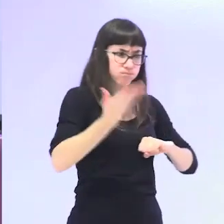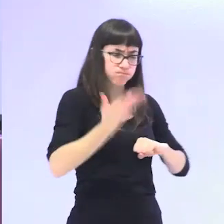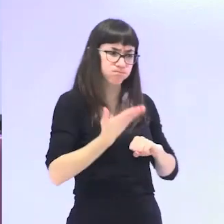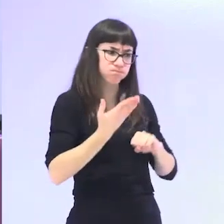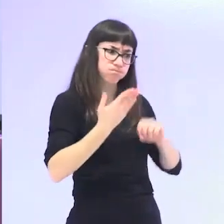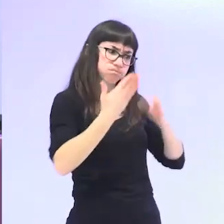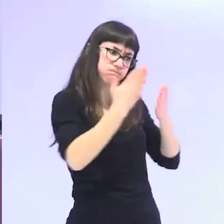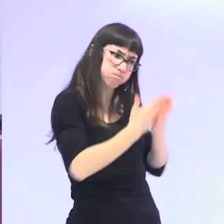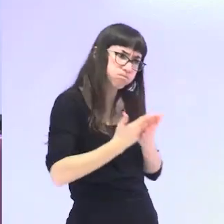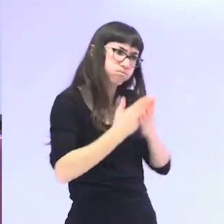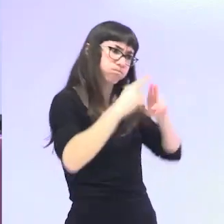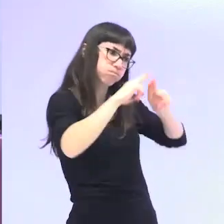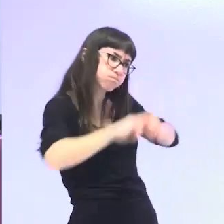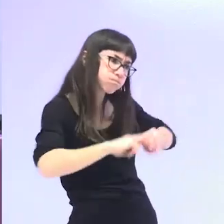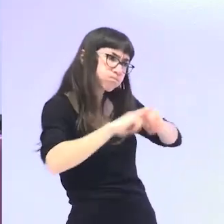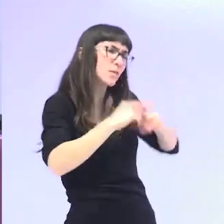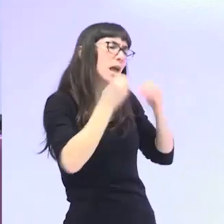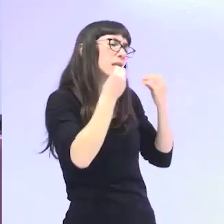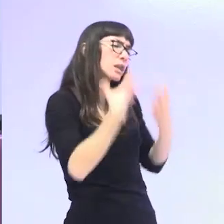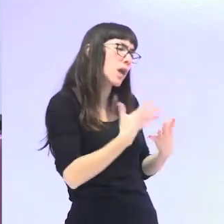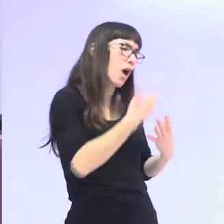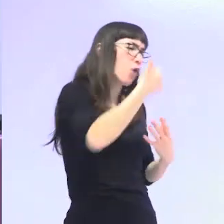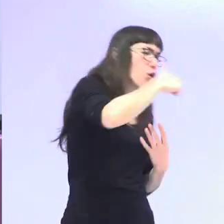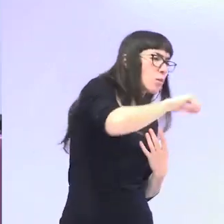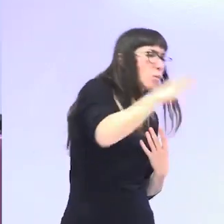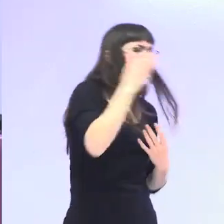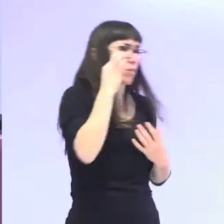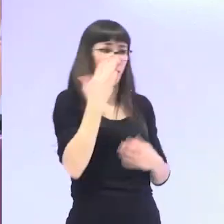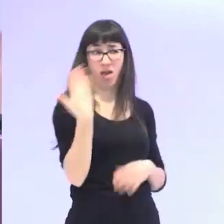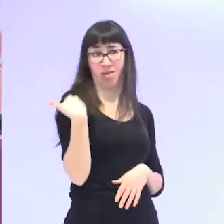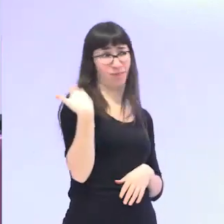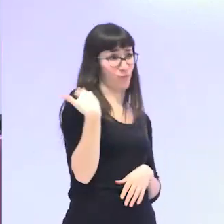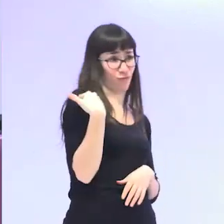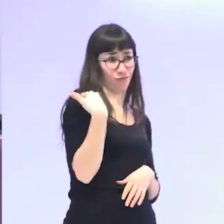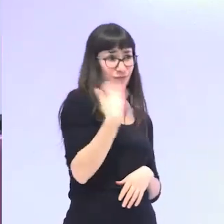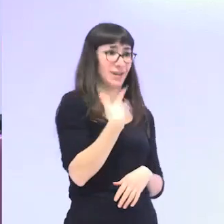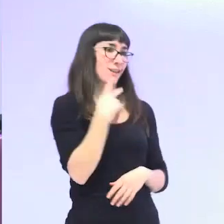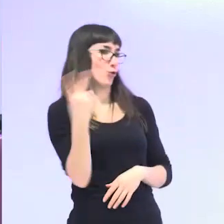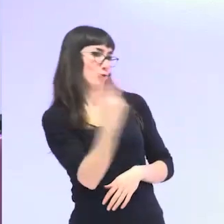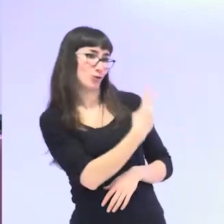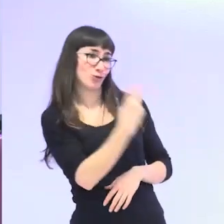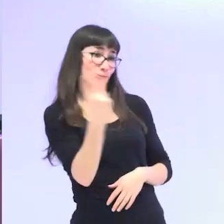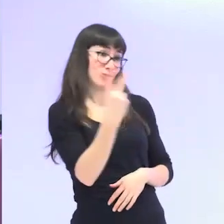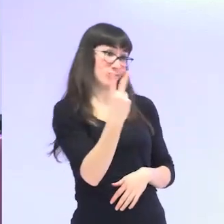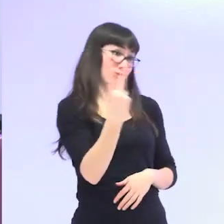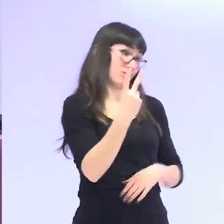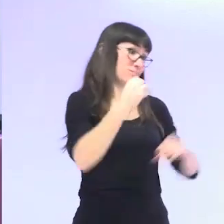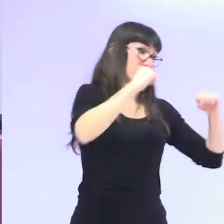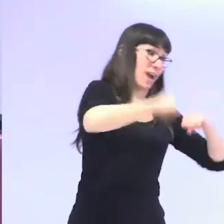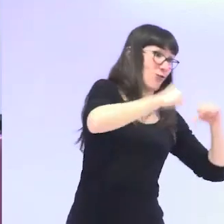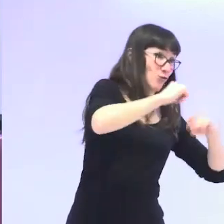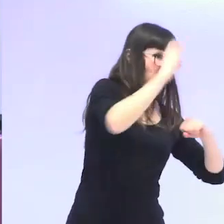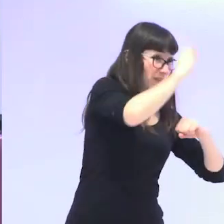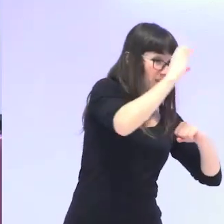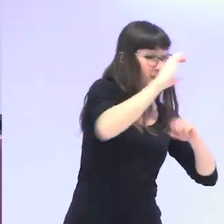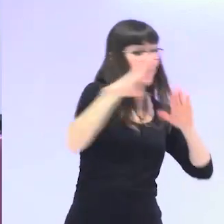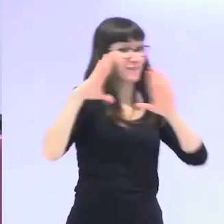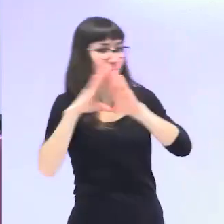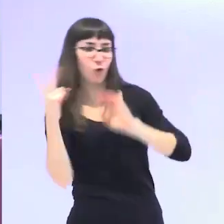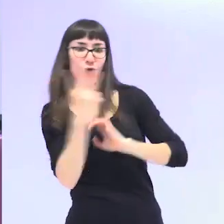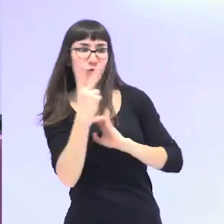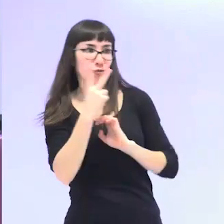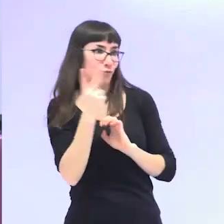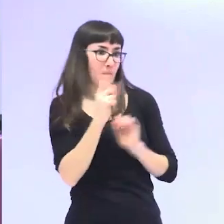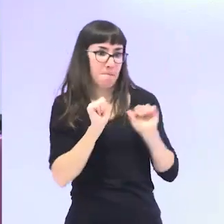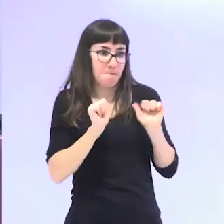y cómo llegamos a la vejez hombres y mujeres. sea, ambas dos cosas están siendo novedosas y sí que es cierto que cada